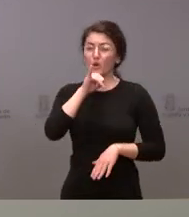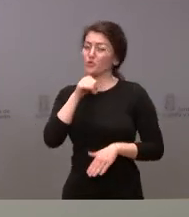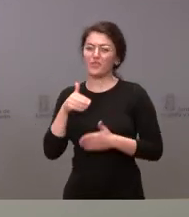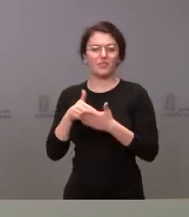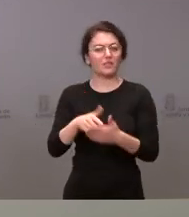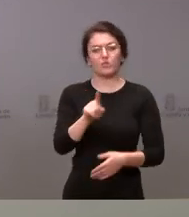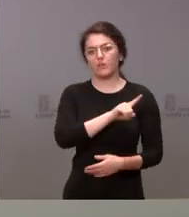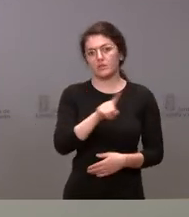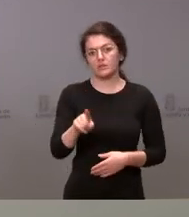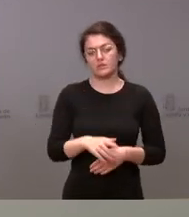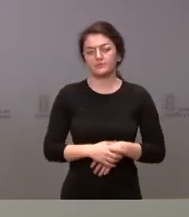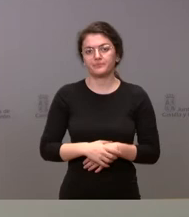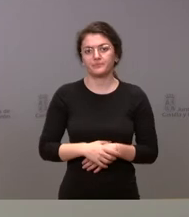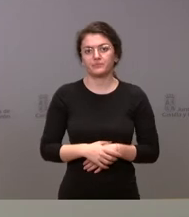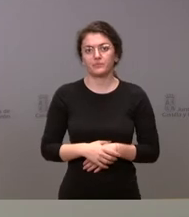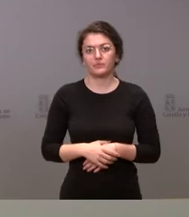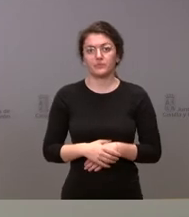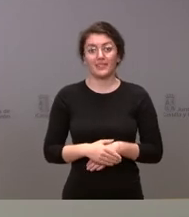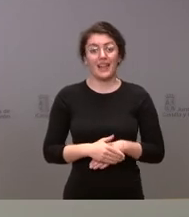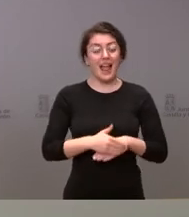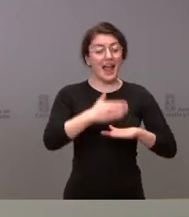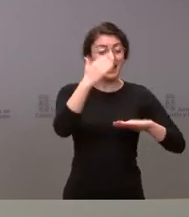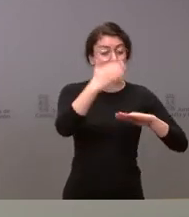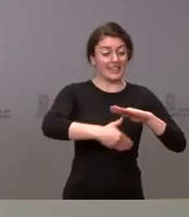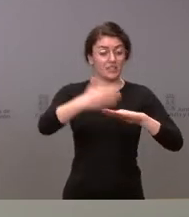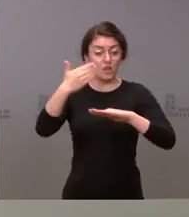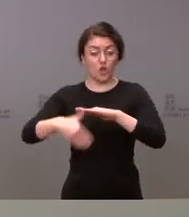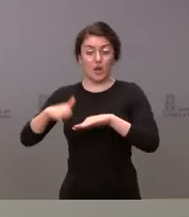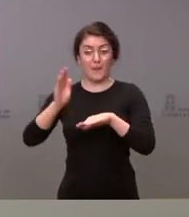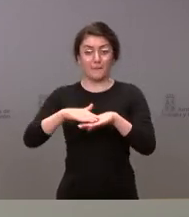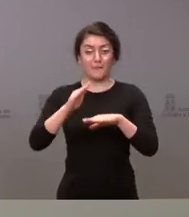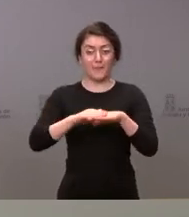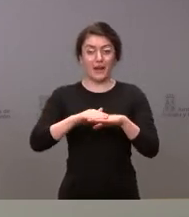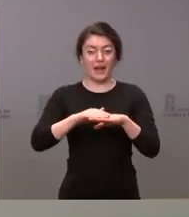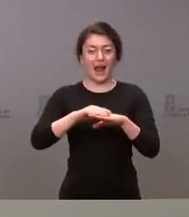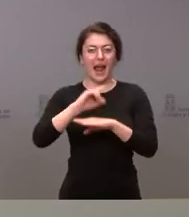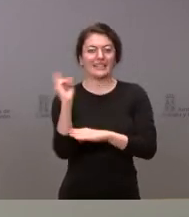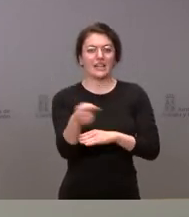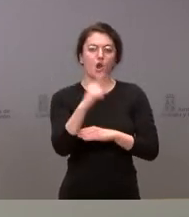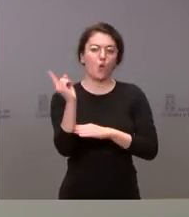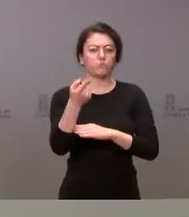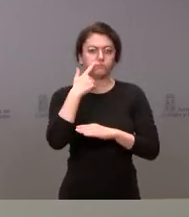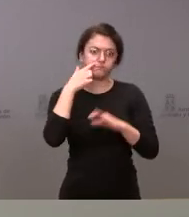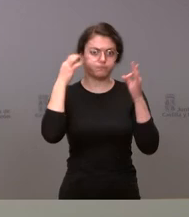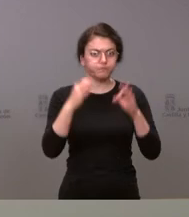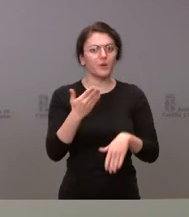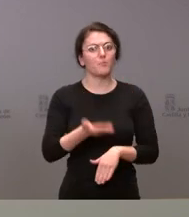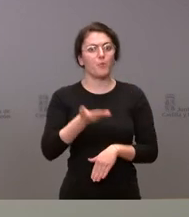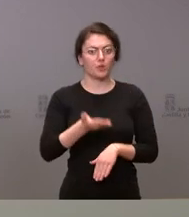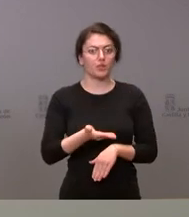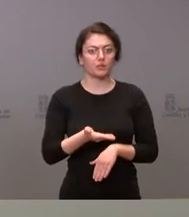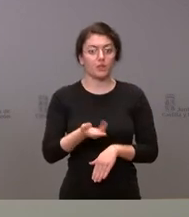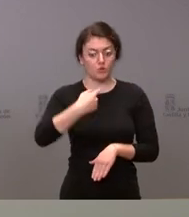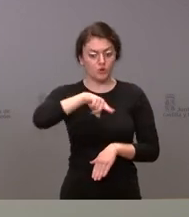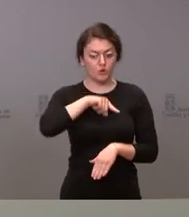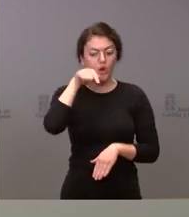las restricciones para el riego pues están siendo muy relevantes nosotros lógicamente aquí lo